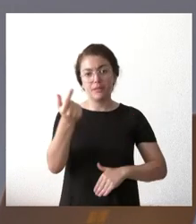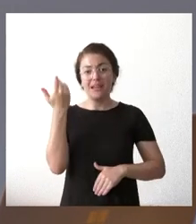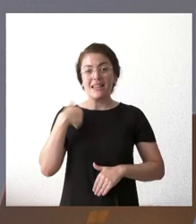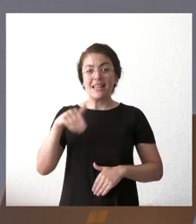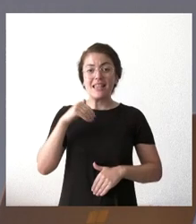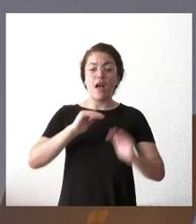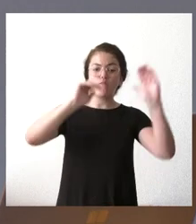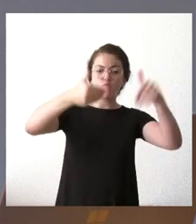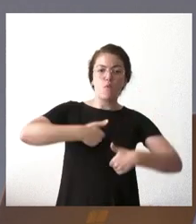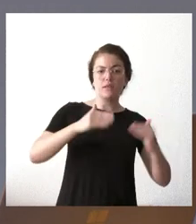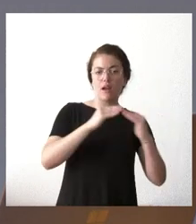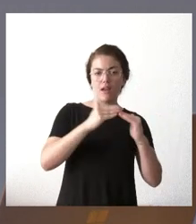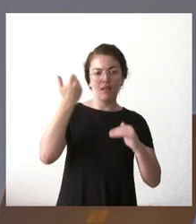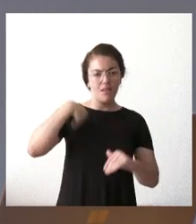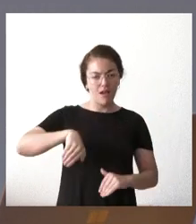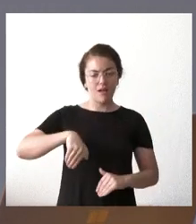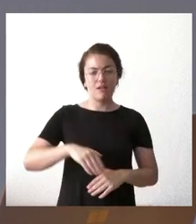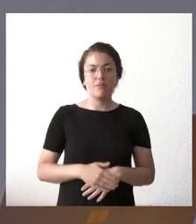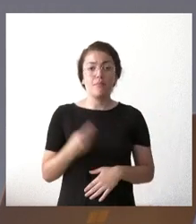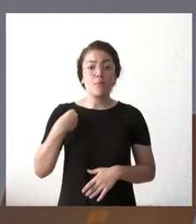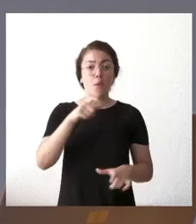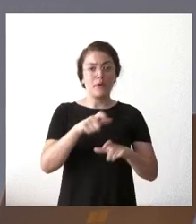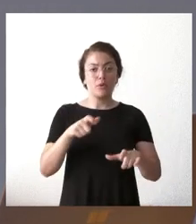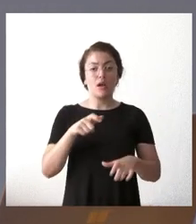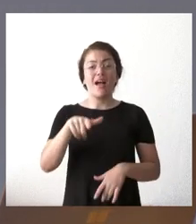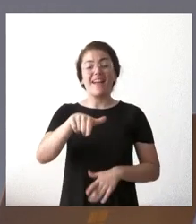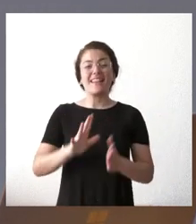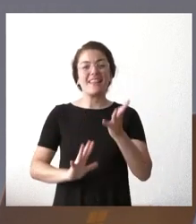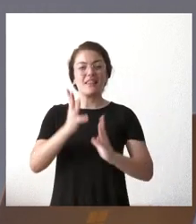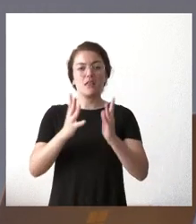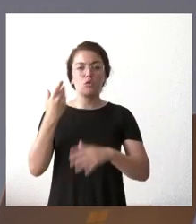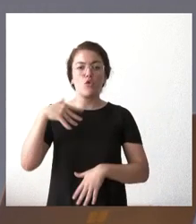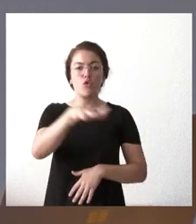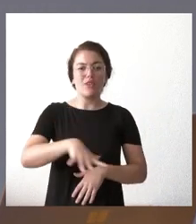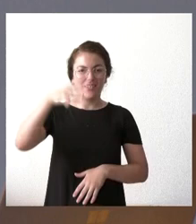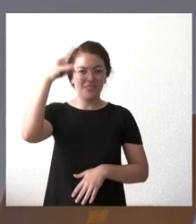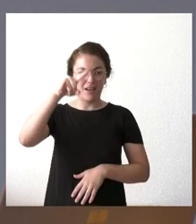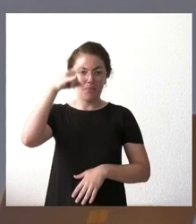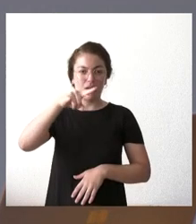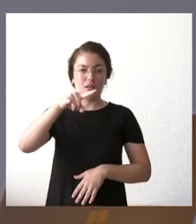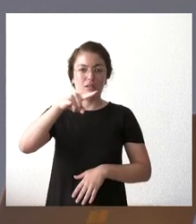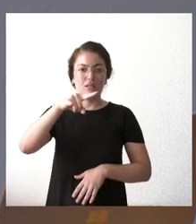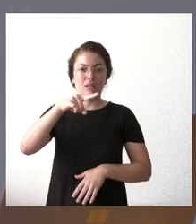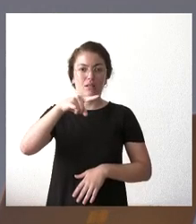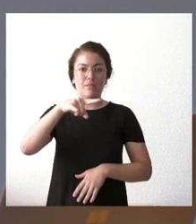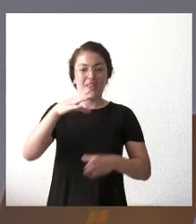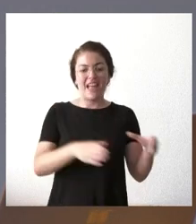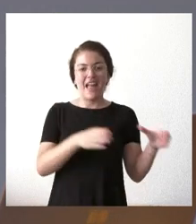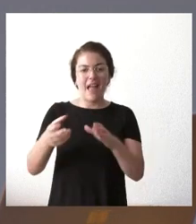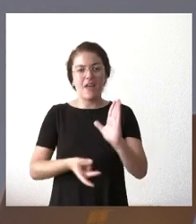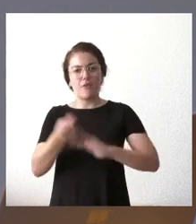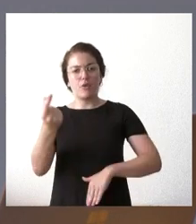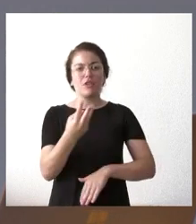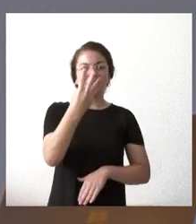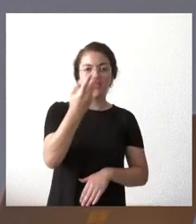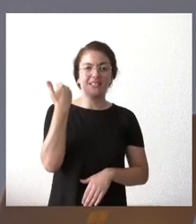ya y vuelto a sus hogares, los ciudadanos. En el incendio de Monsau en Salamanca se produjeron tres evacuaciones y hay